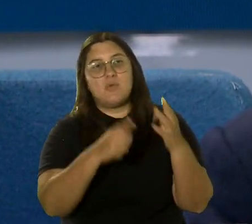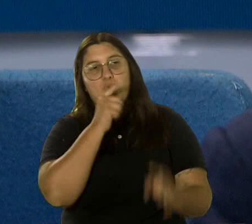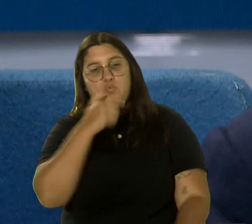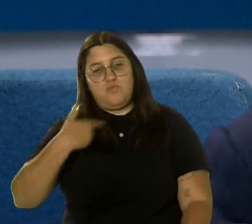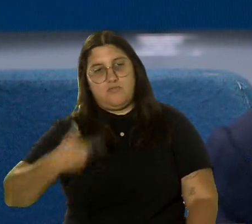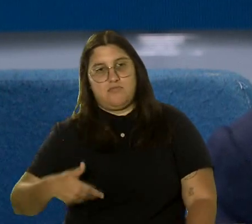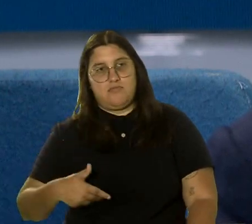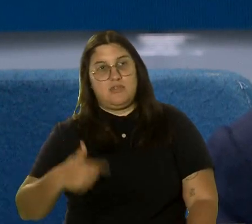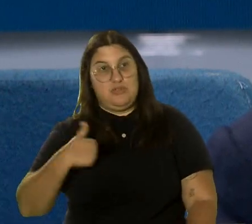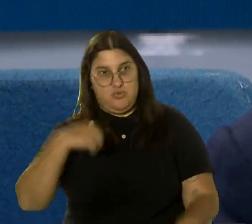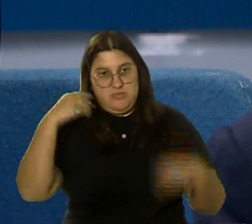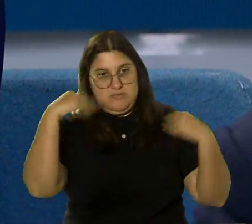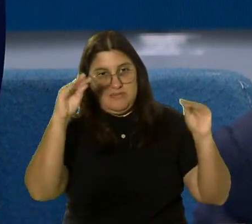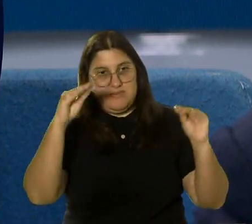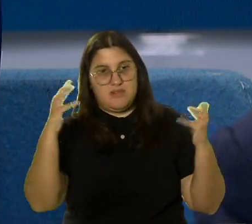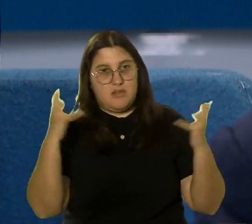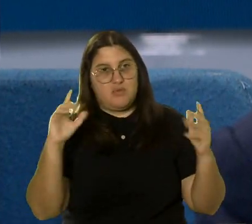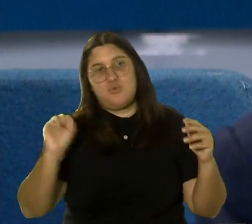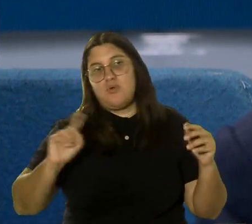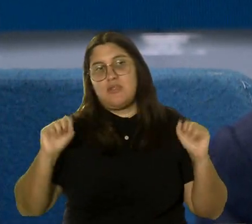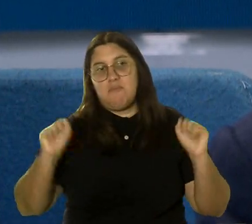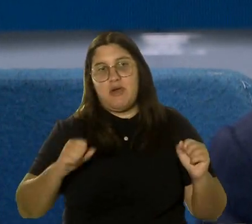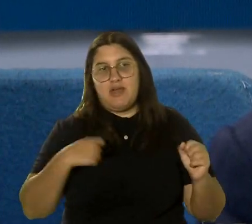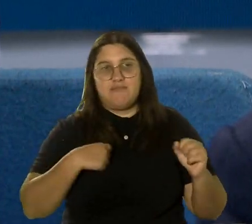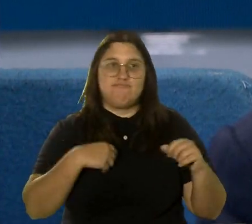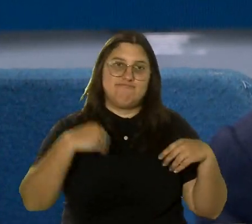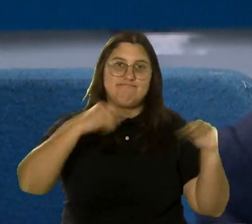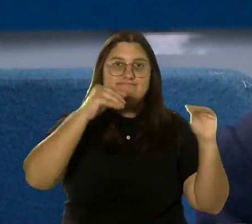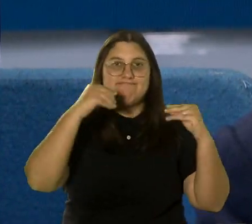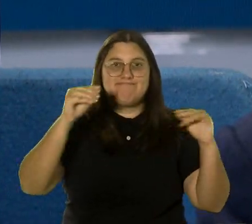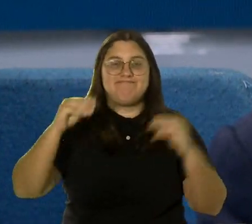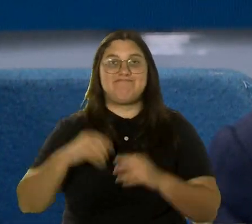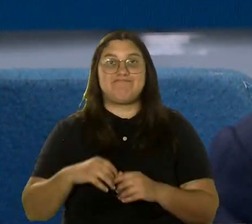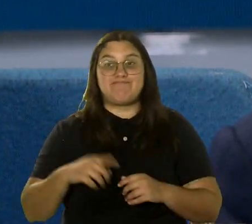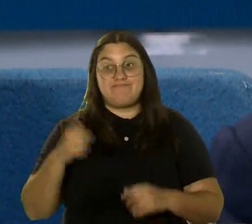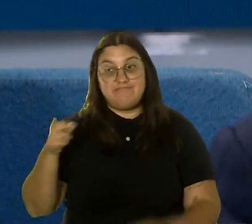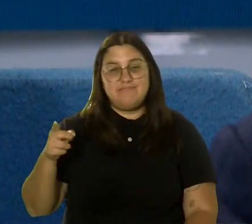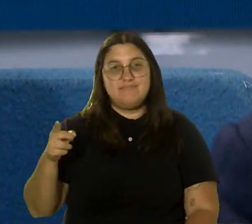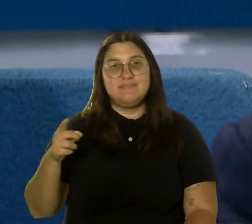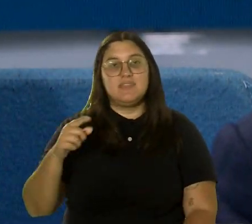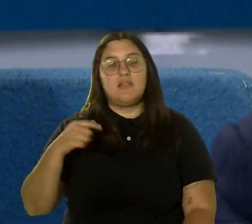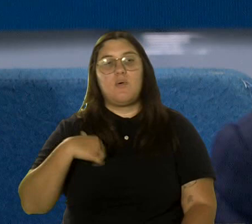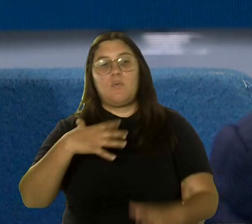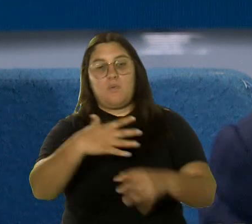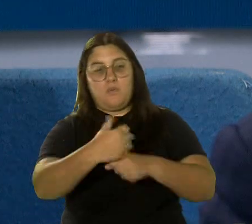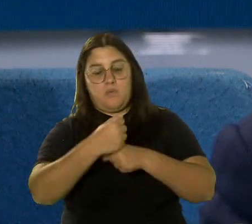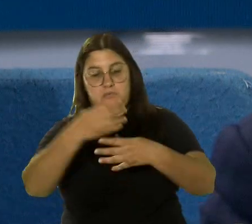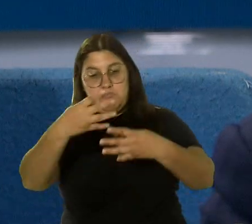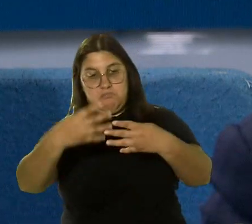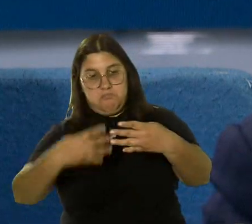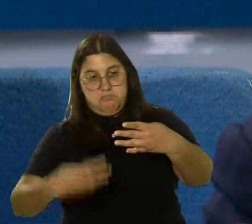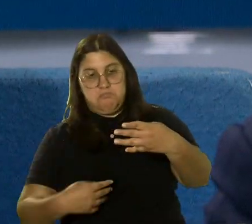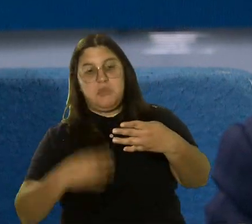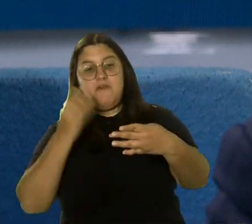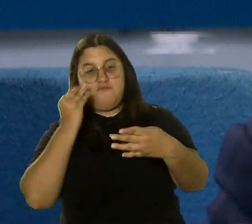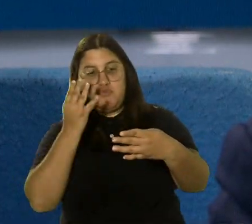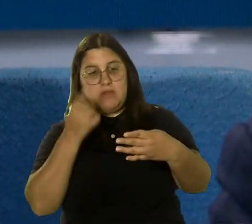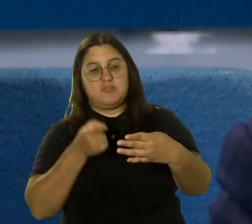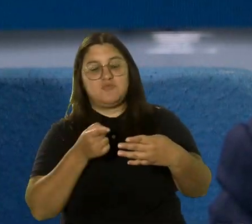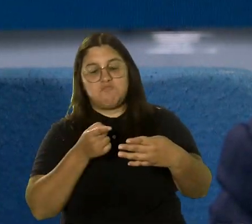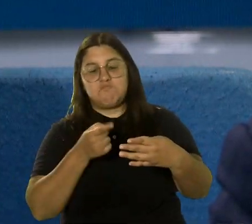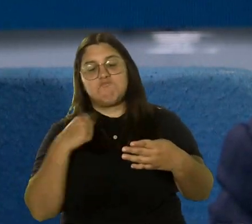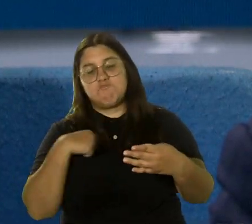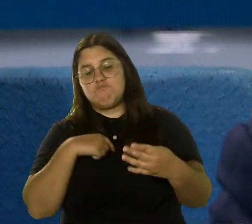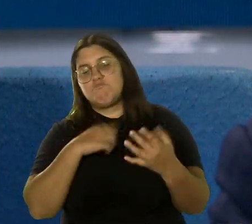esto es lo que yo vendo y dónde me puedes conseguir. Y ese contracting officer adquiere toda esa información acerca de lo que entonces ellos están